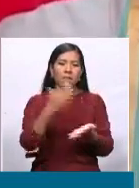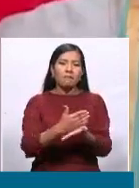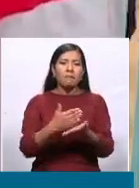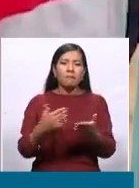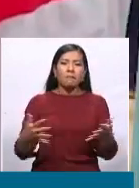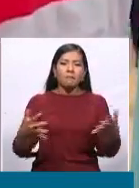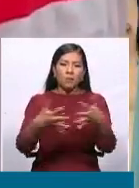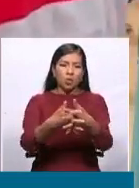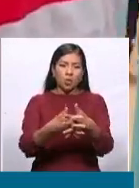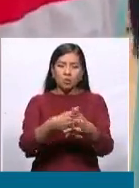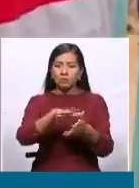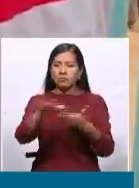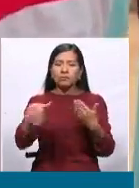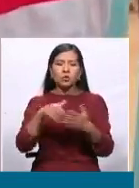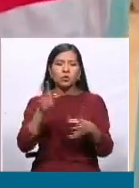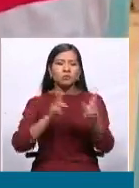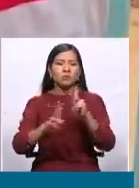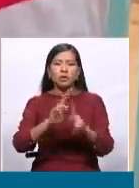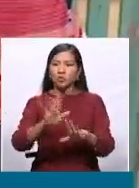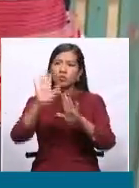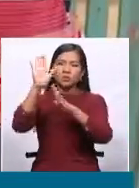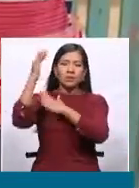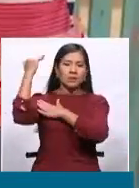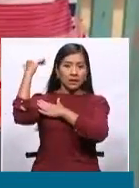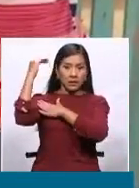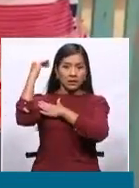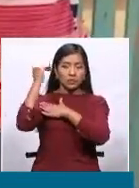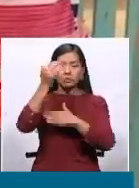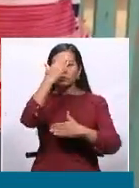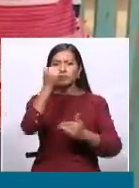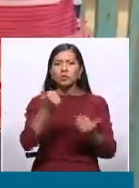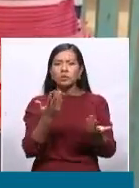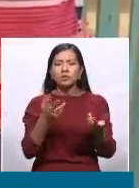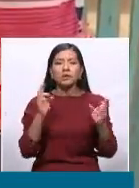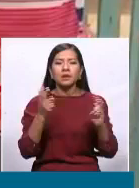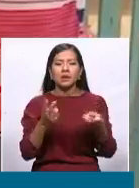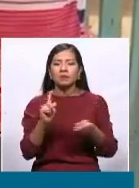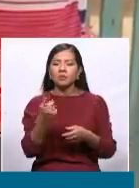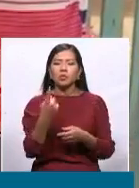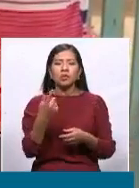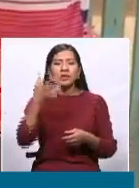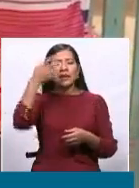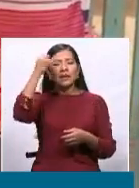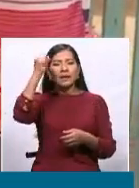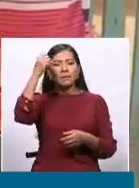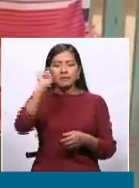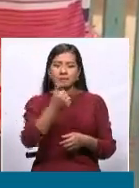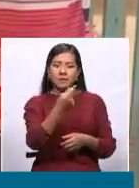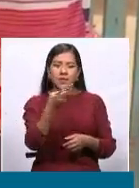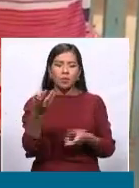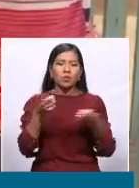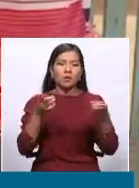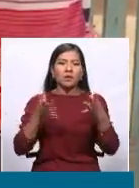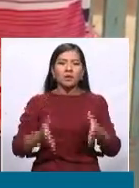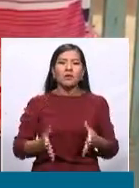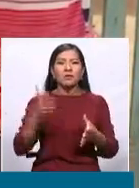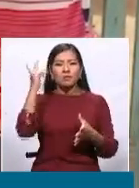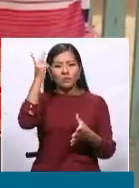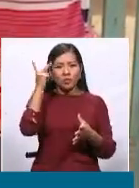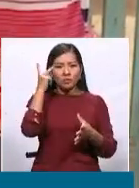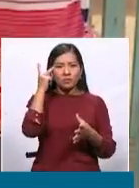bloqueo de la gente en Santa Cruz, simplemente por ese capricho de algunos dirigentes políticos.